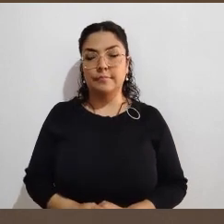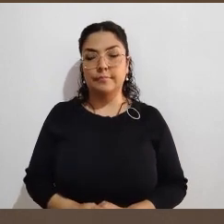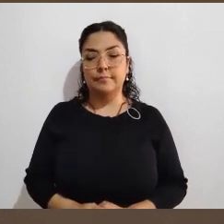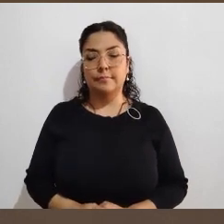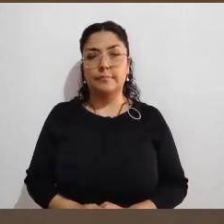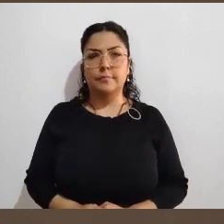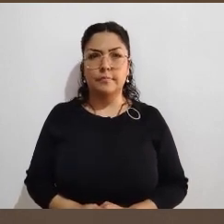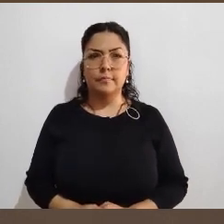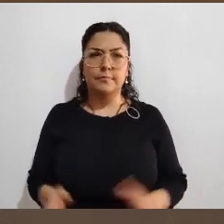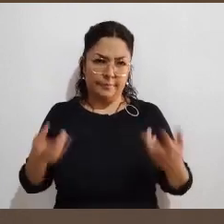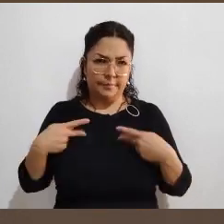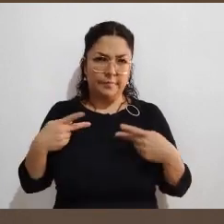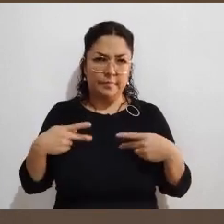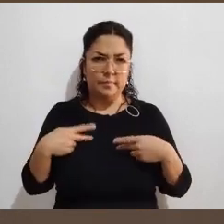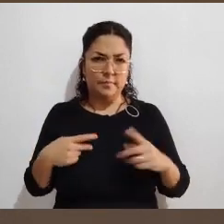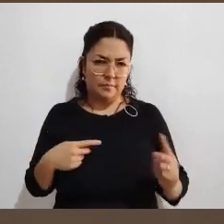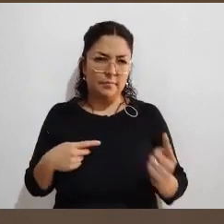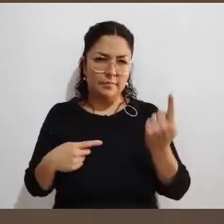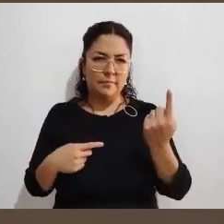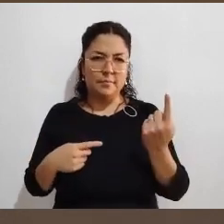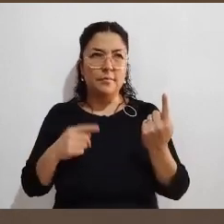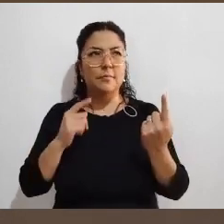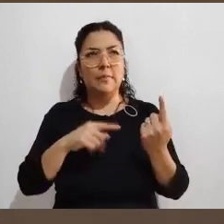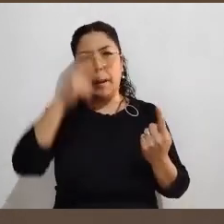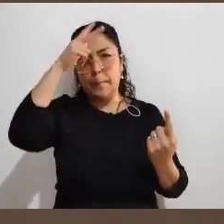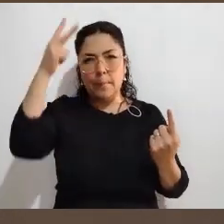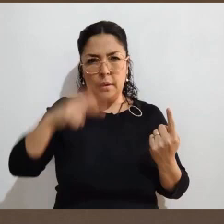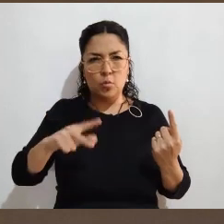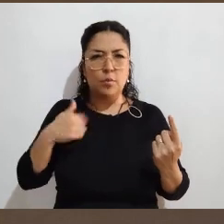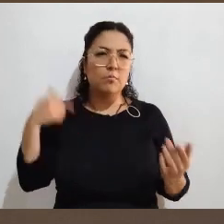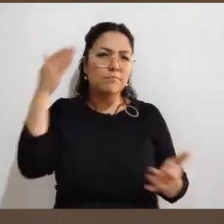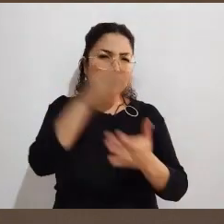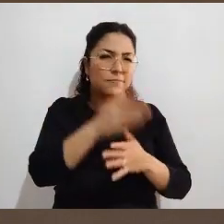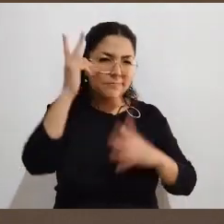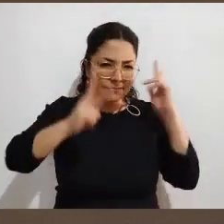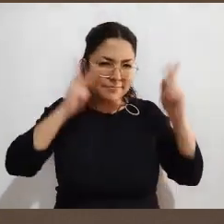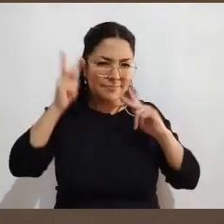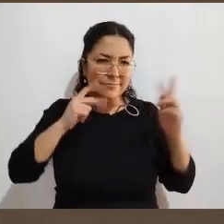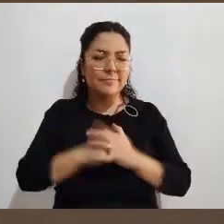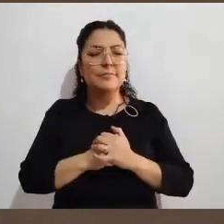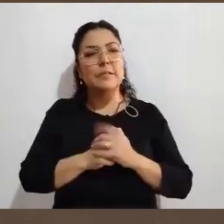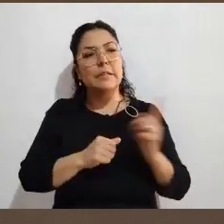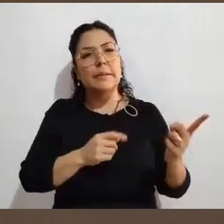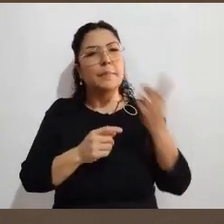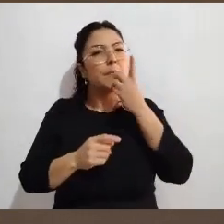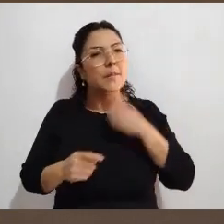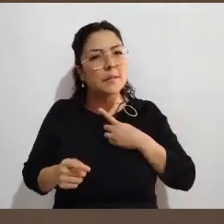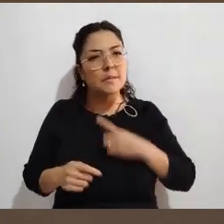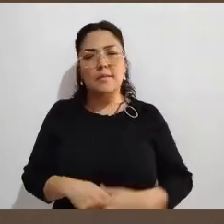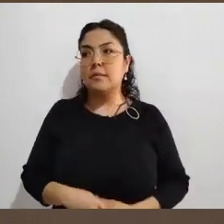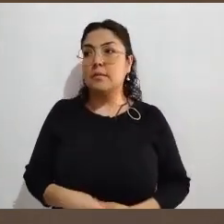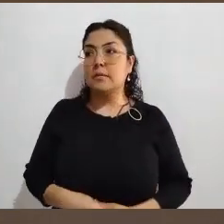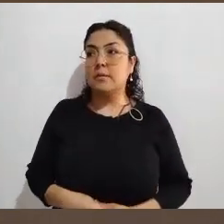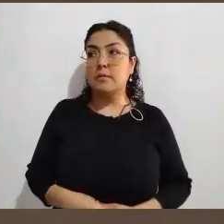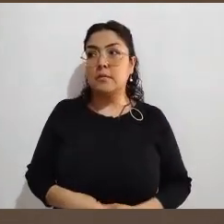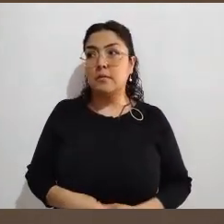alguna de las múltiples ocasiones que tuve la oportunidad, creo que fue en Hidalgo, como observador electoral, me dijo, lo que me gustó, dice, es que los